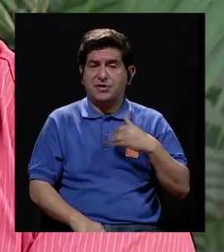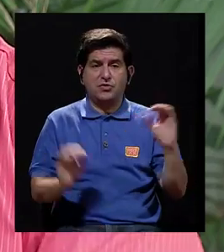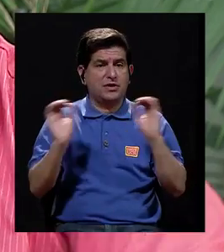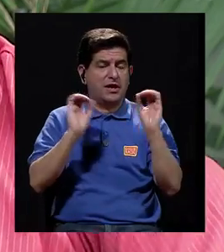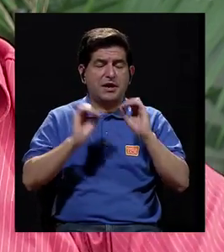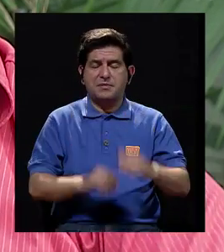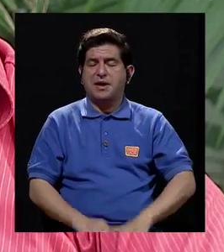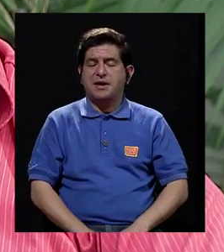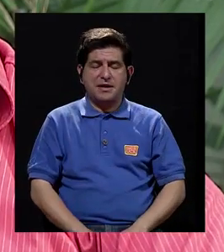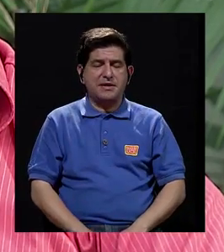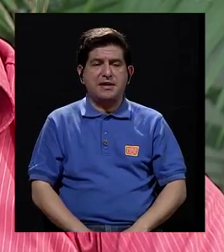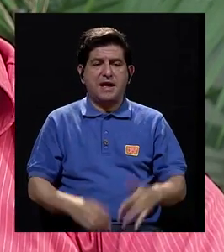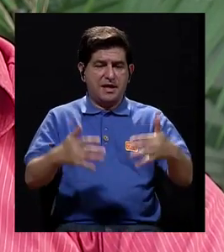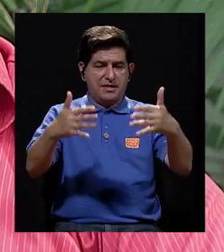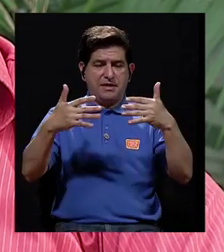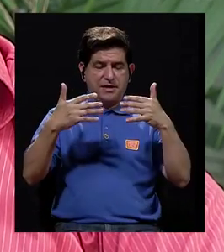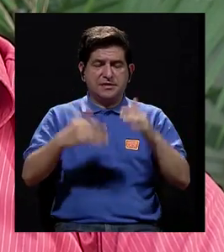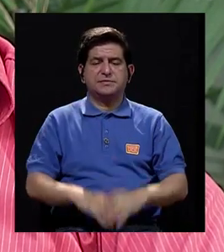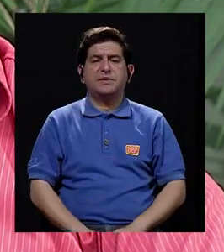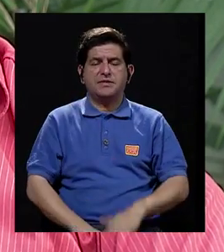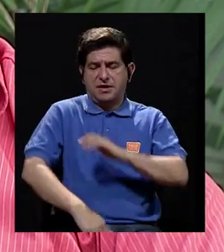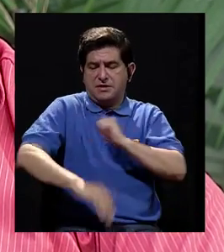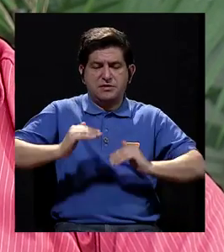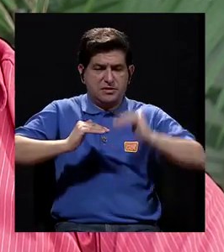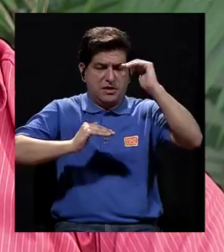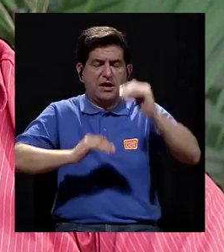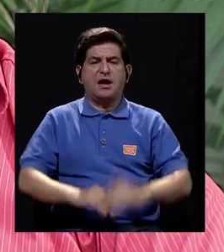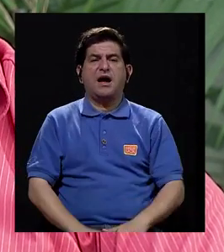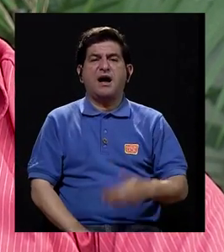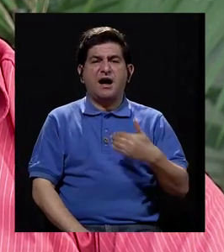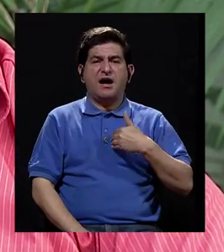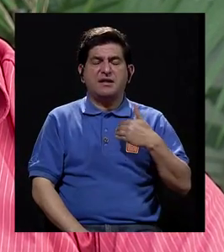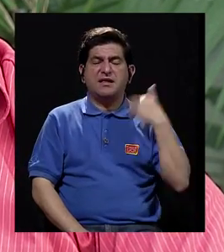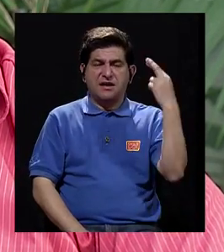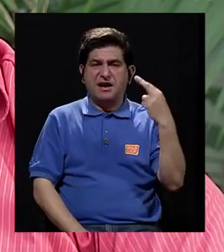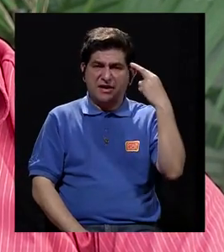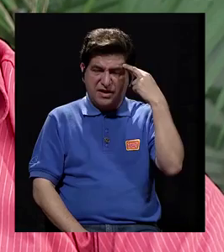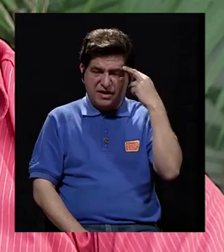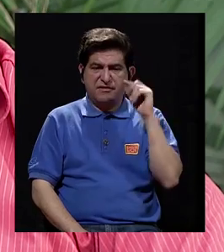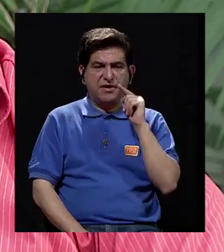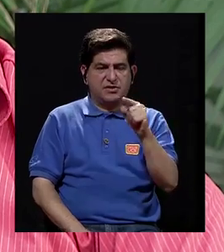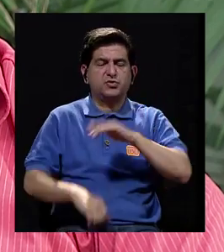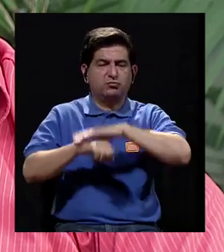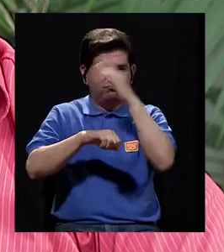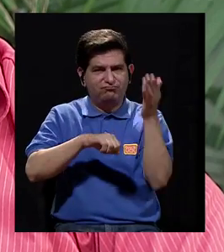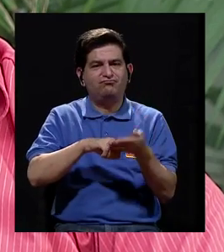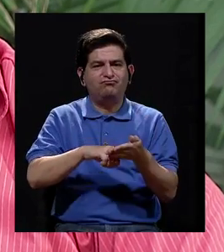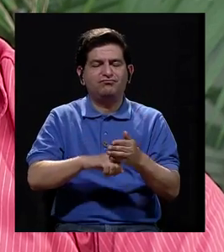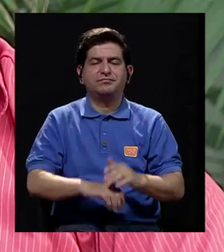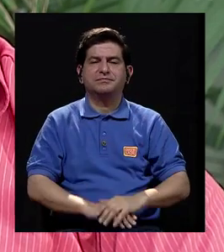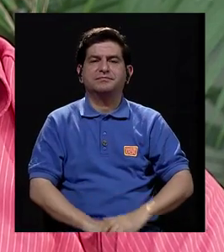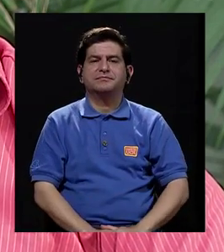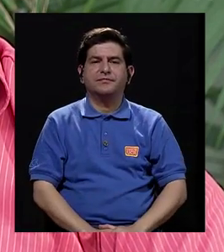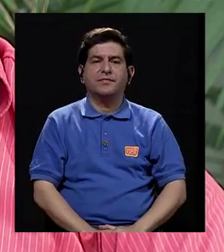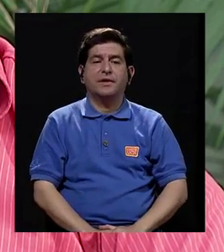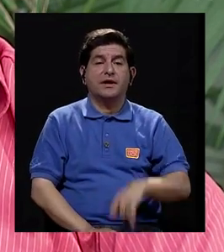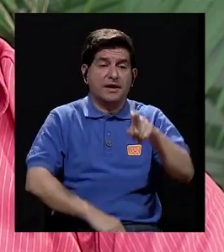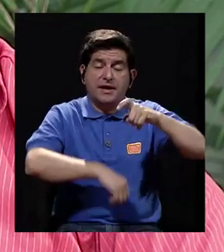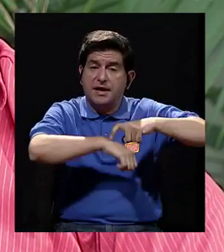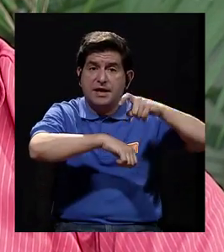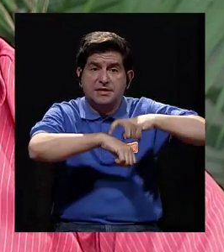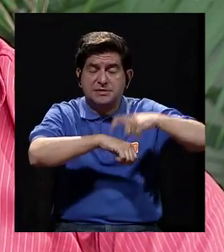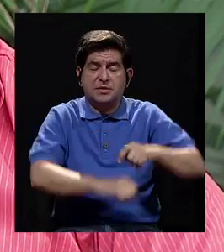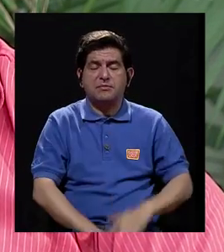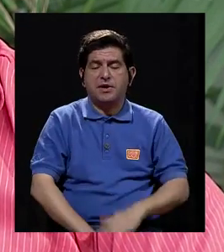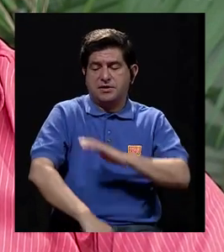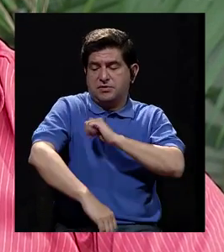ningún antecedente de presión alta, se dice que tiene la presión alta, pero producto del embarazo. Entonces, a partir